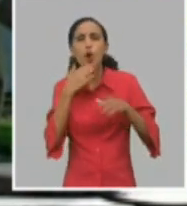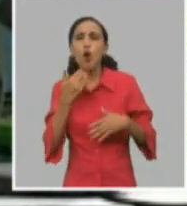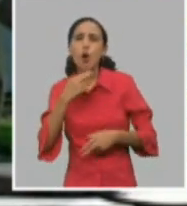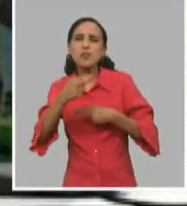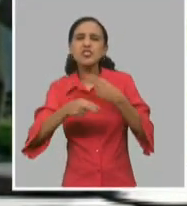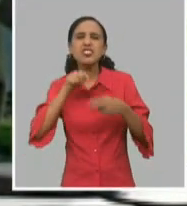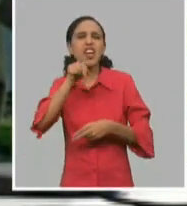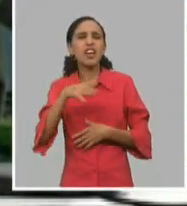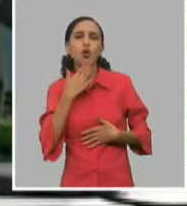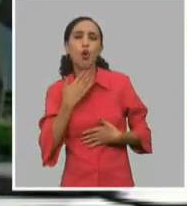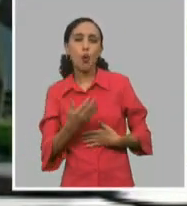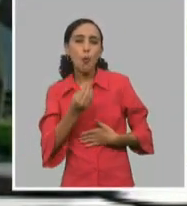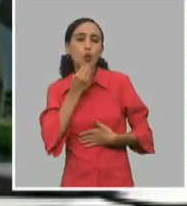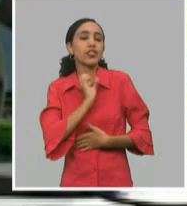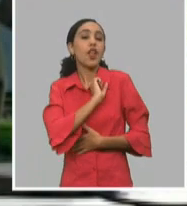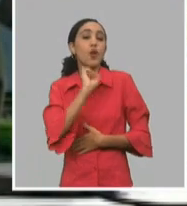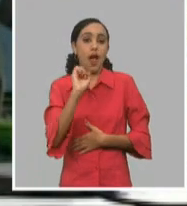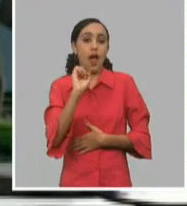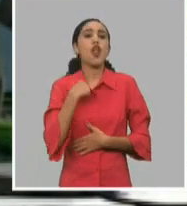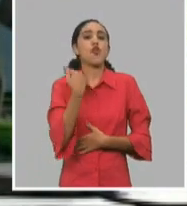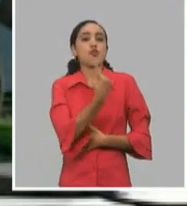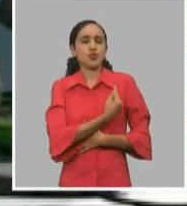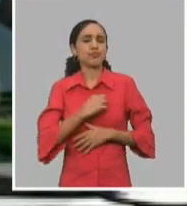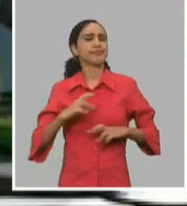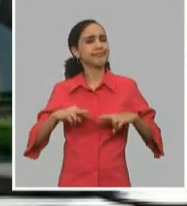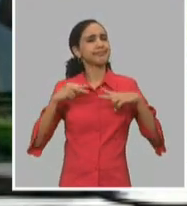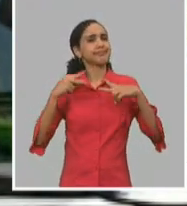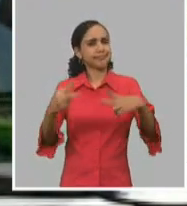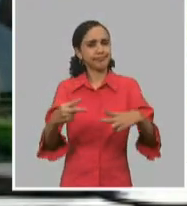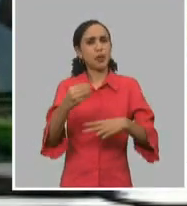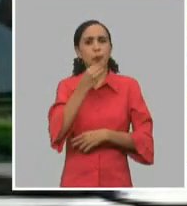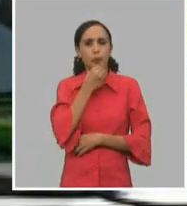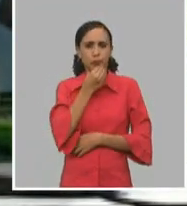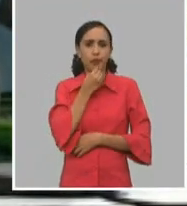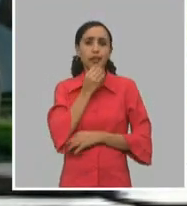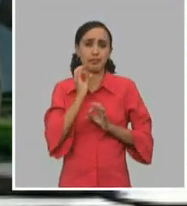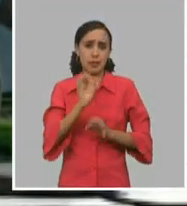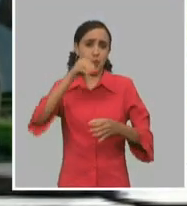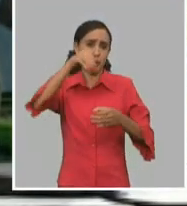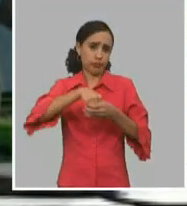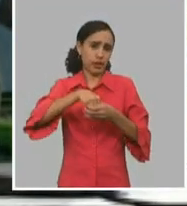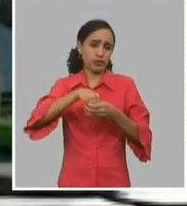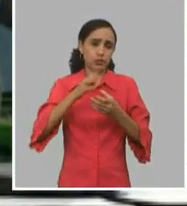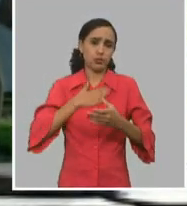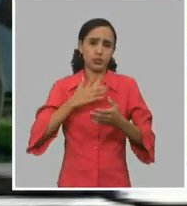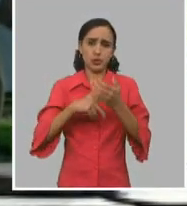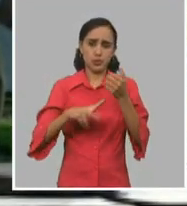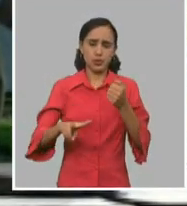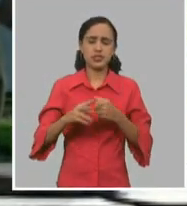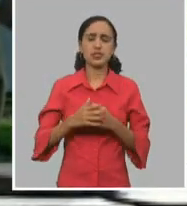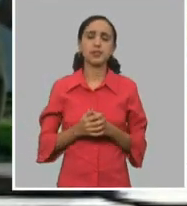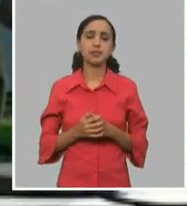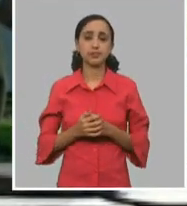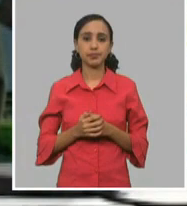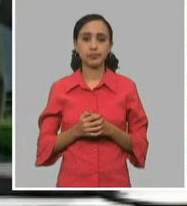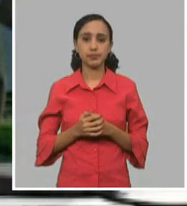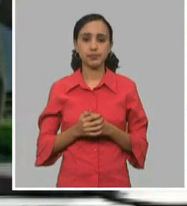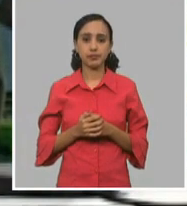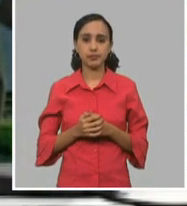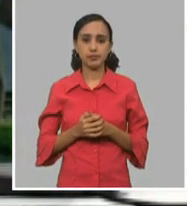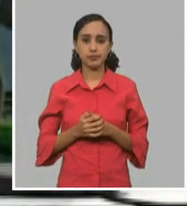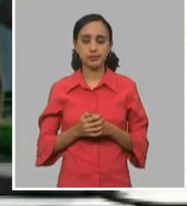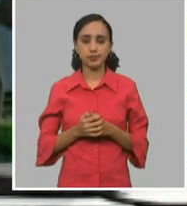esto con una provincia, con un organismo para nosotros, entonces poderlo aplicar y que no nos fallara acá. Hay